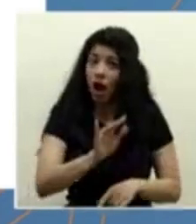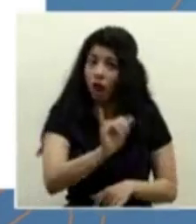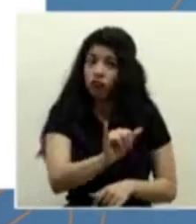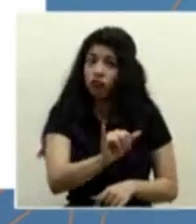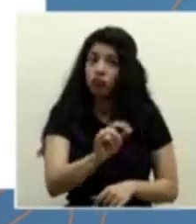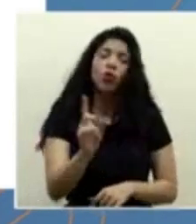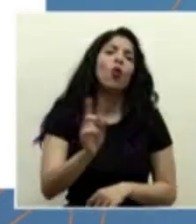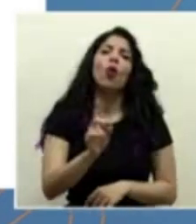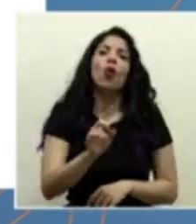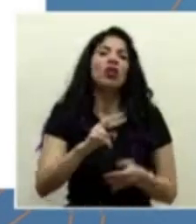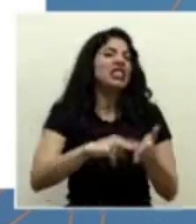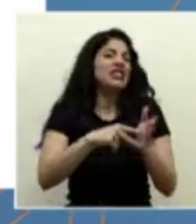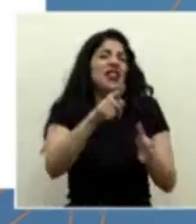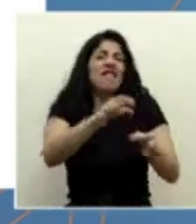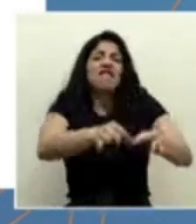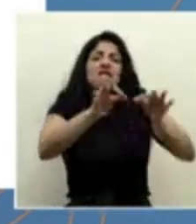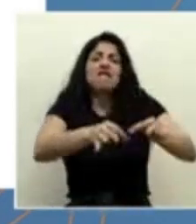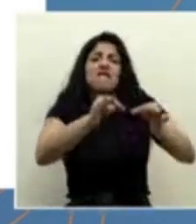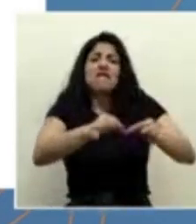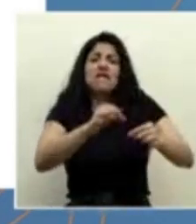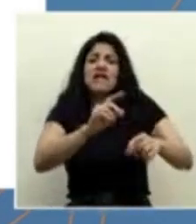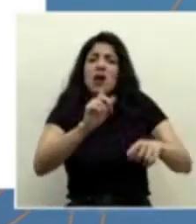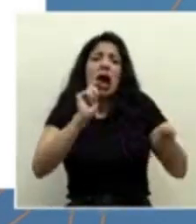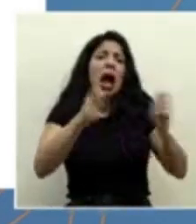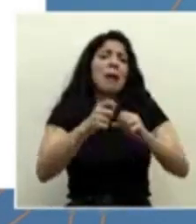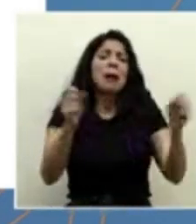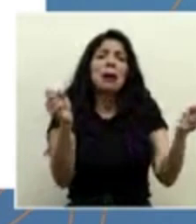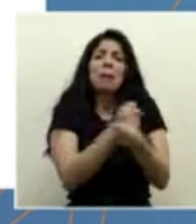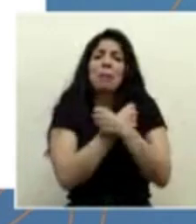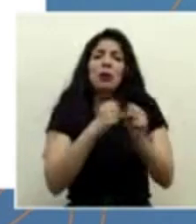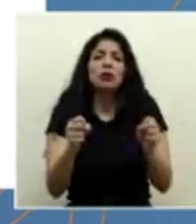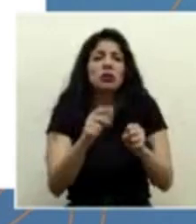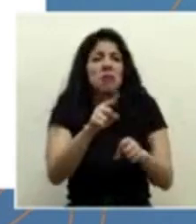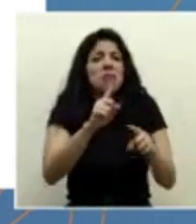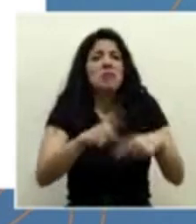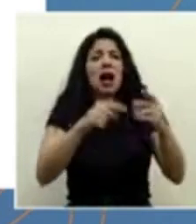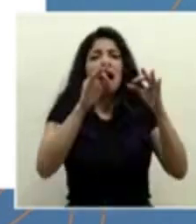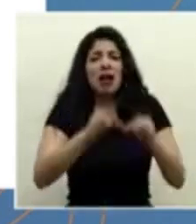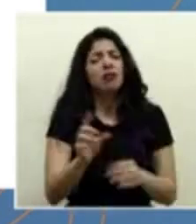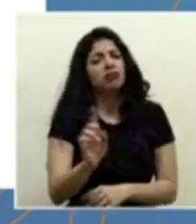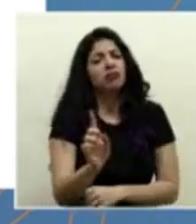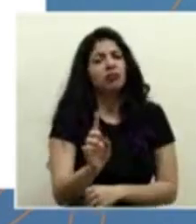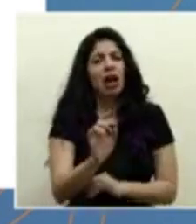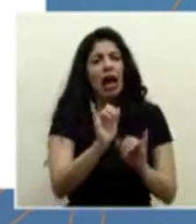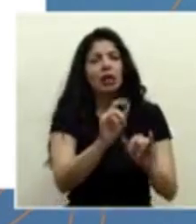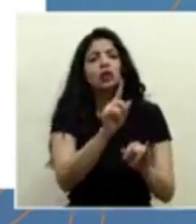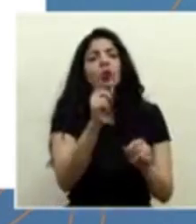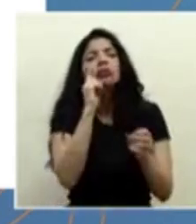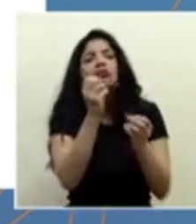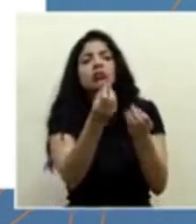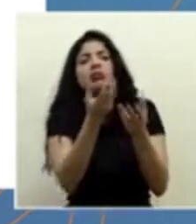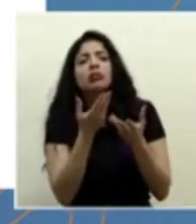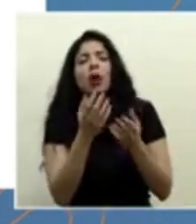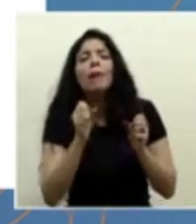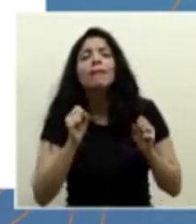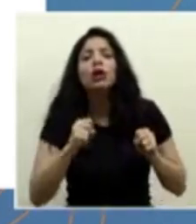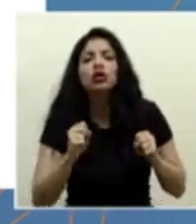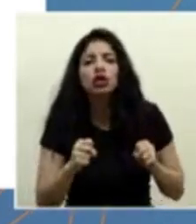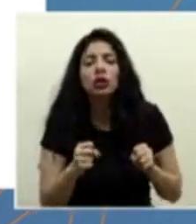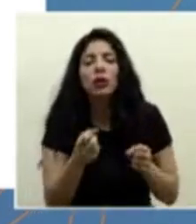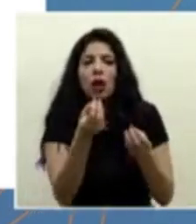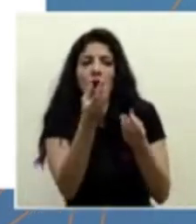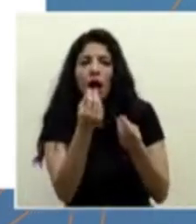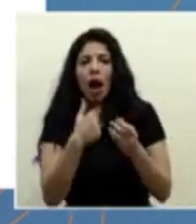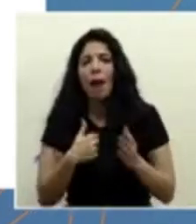que de forma inmodificable vamos a obtener en las siguientes semanas. Entonces,